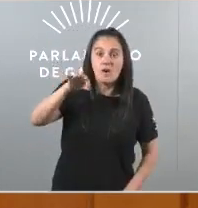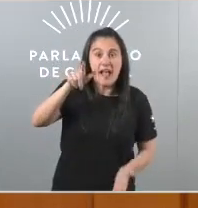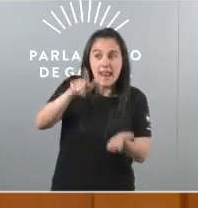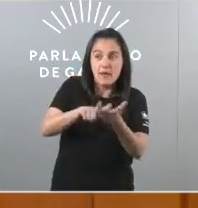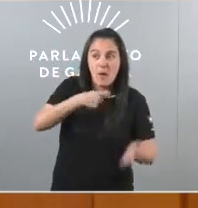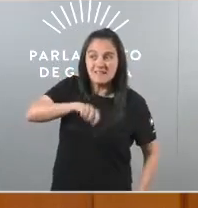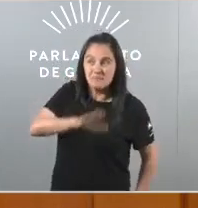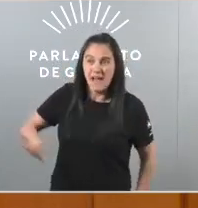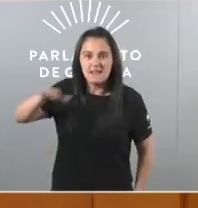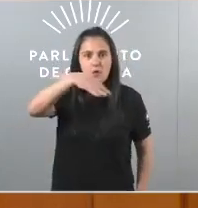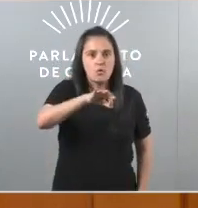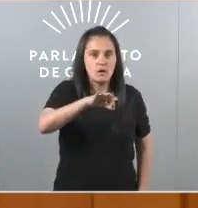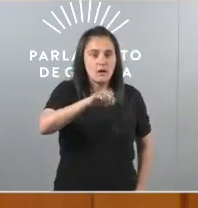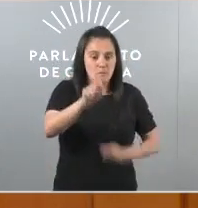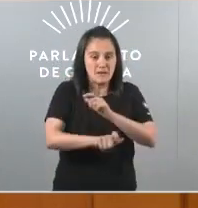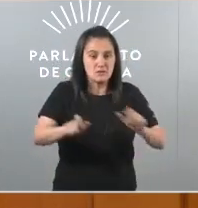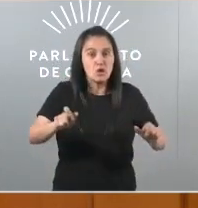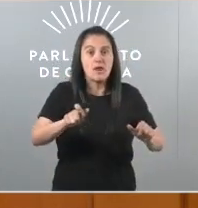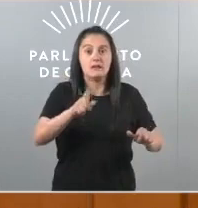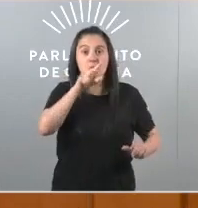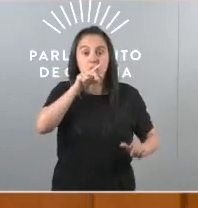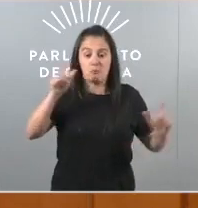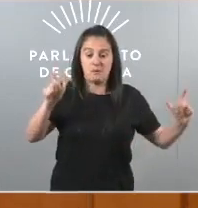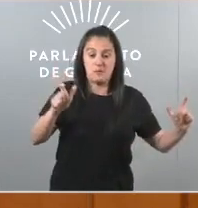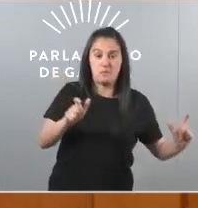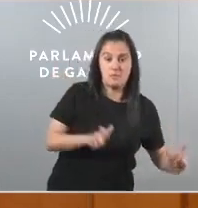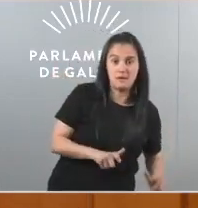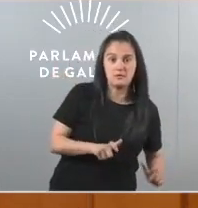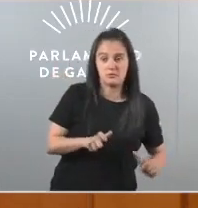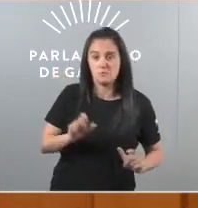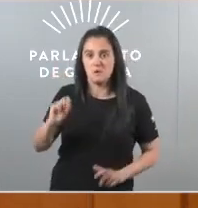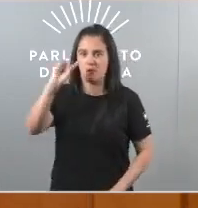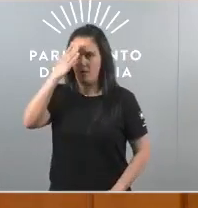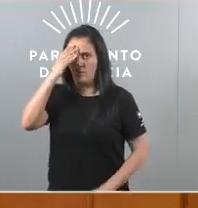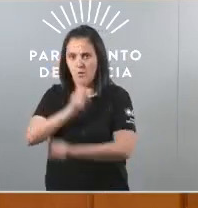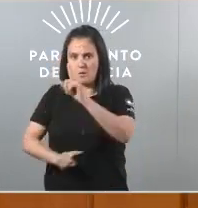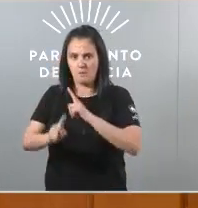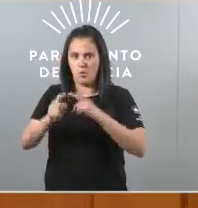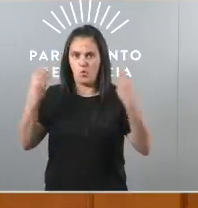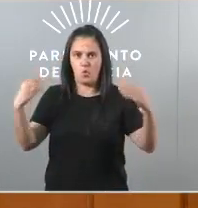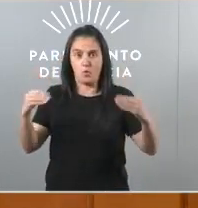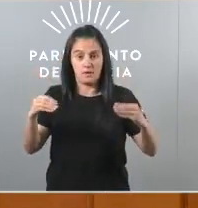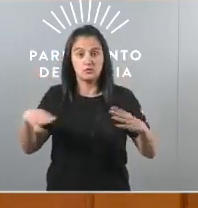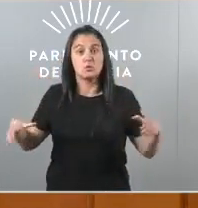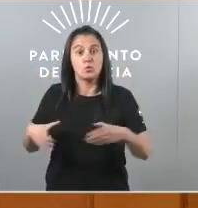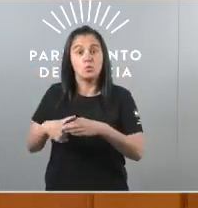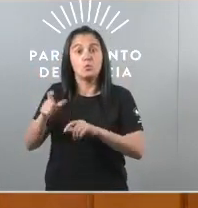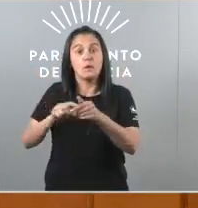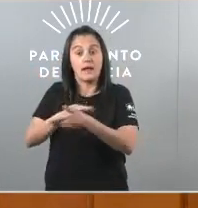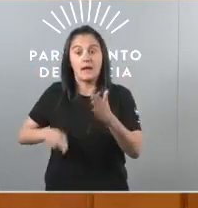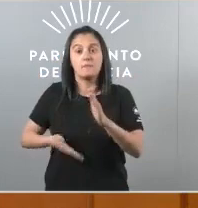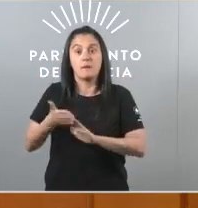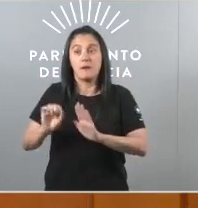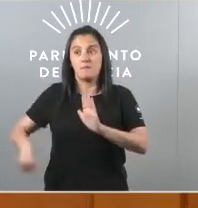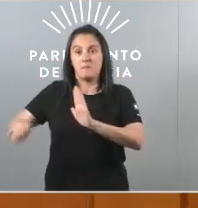todo o Estado que perde falantes sobre todo entre a xente nova o goberno do Bénega terá entre as súas